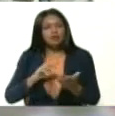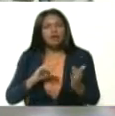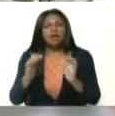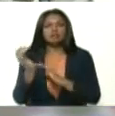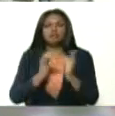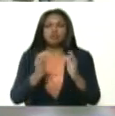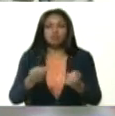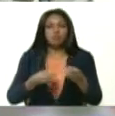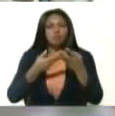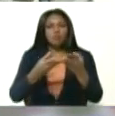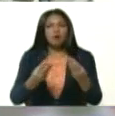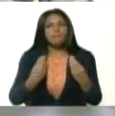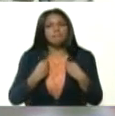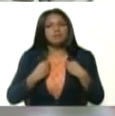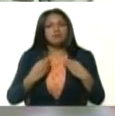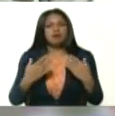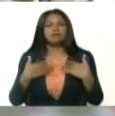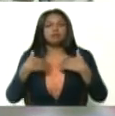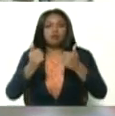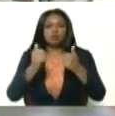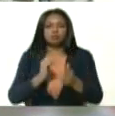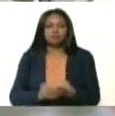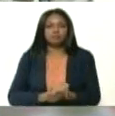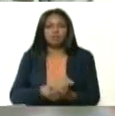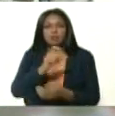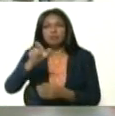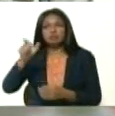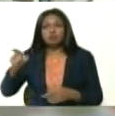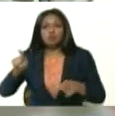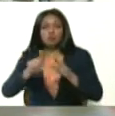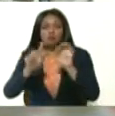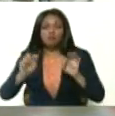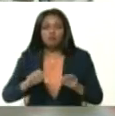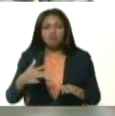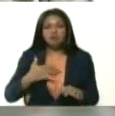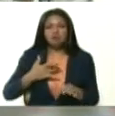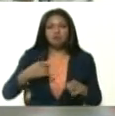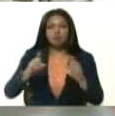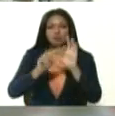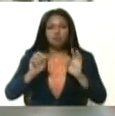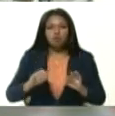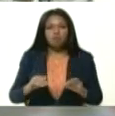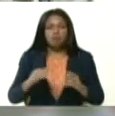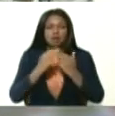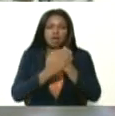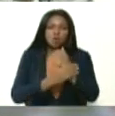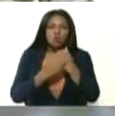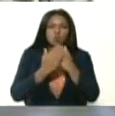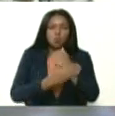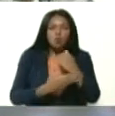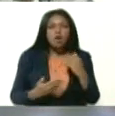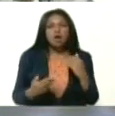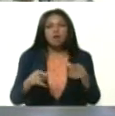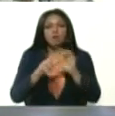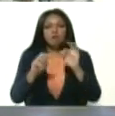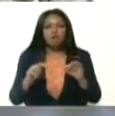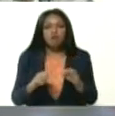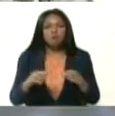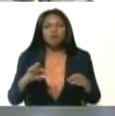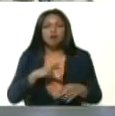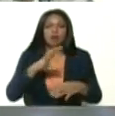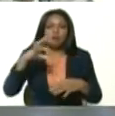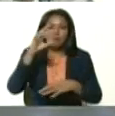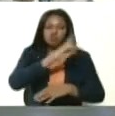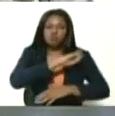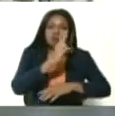contagia salud y vida. Las gentes de Galilea lo sienten como alguien que cura, porque está habitado por el Espíritu y la